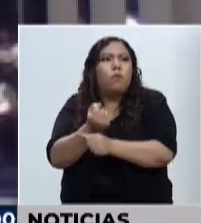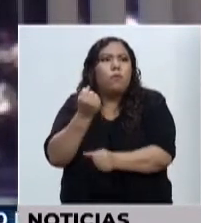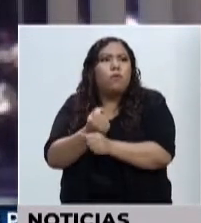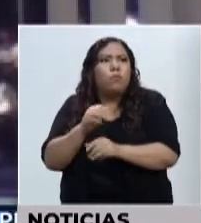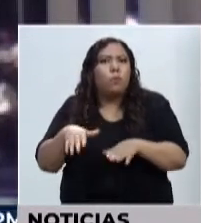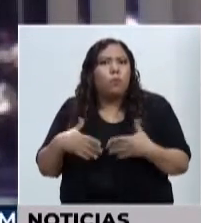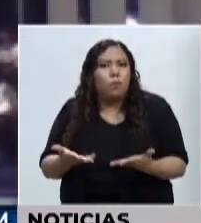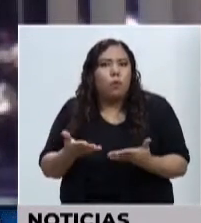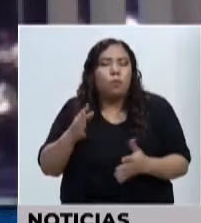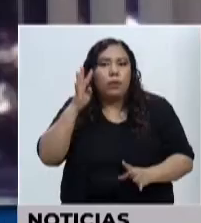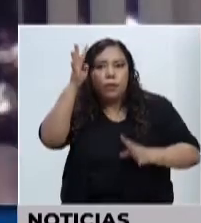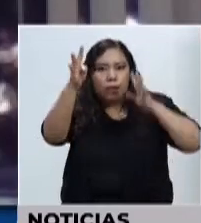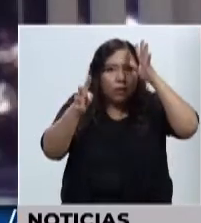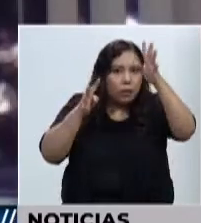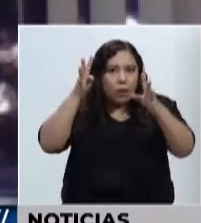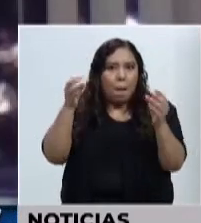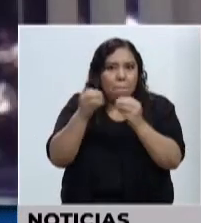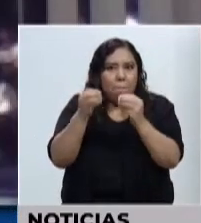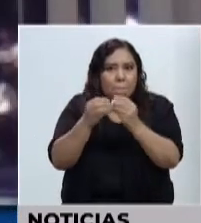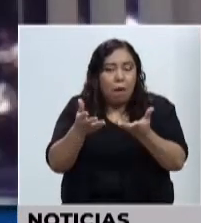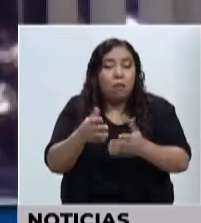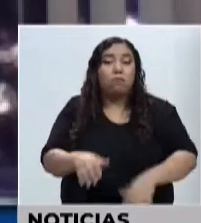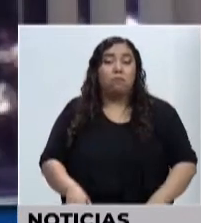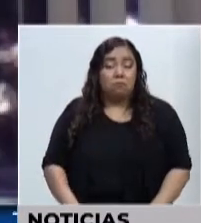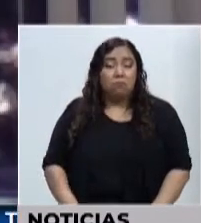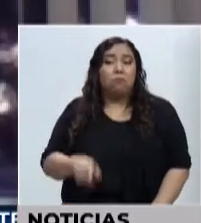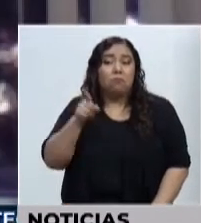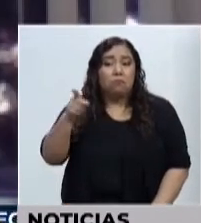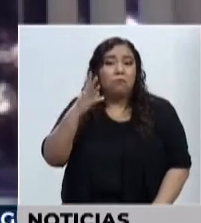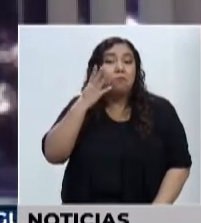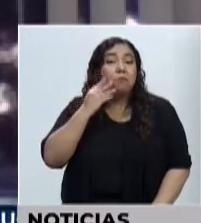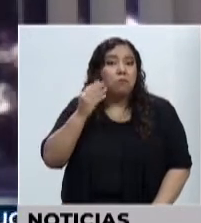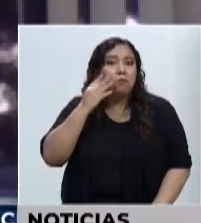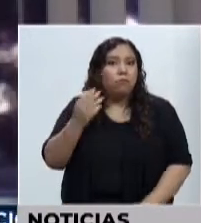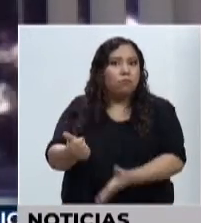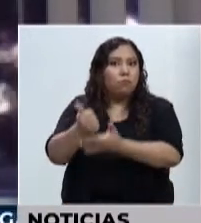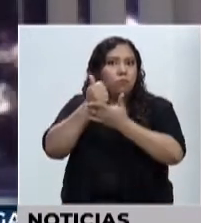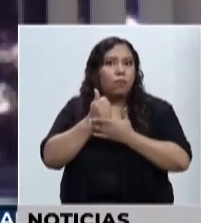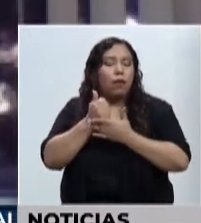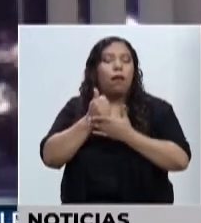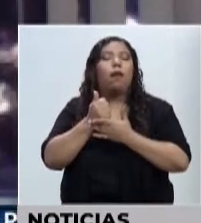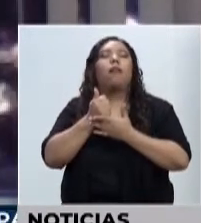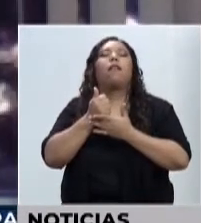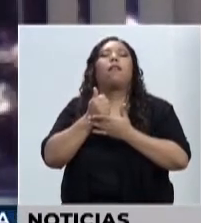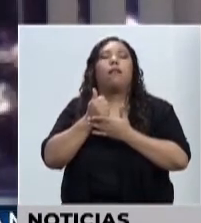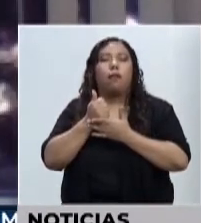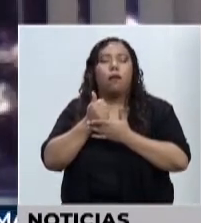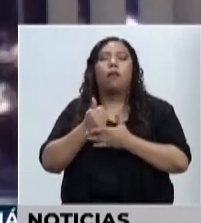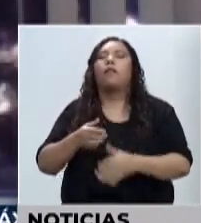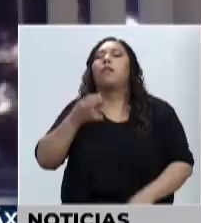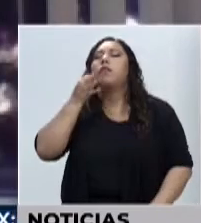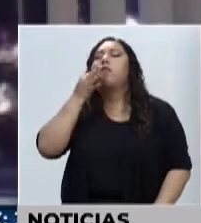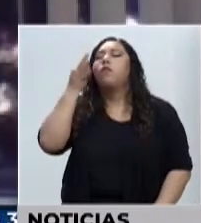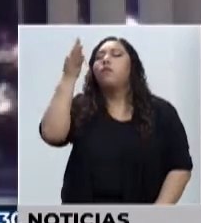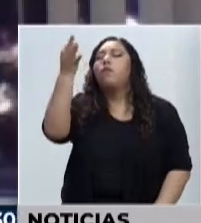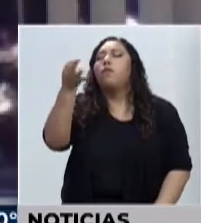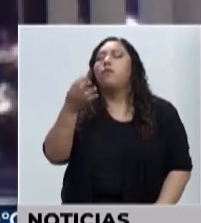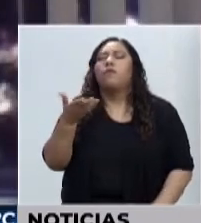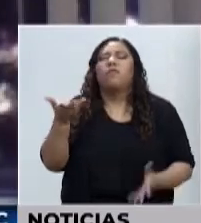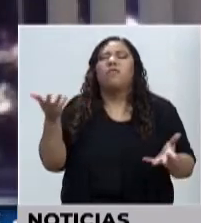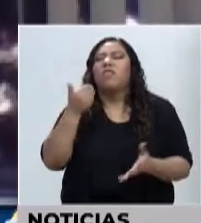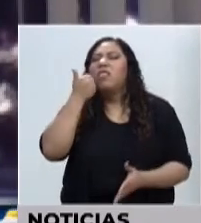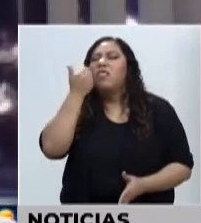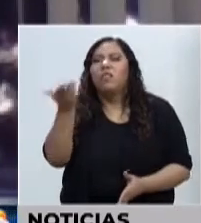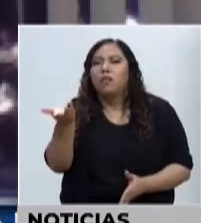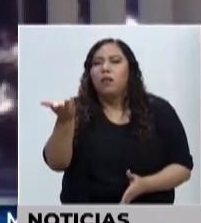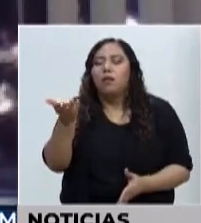Entonces, esto ayuda mucho porque estamos diciendo, ve el futuro que quieres. No veas a dónde vas a llegar ahora